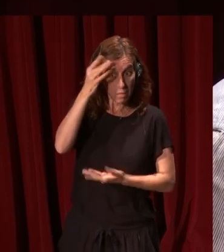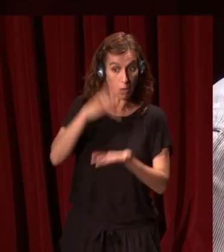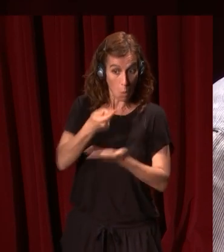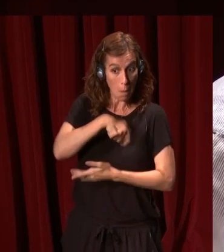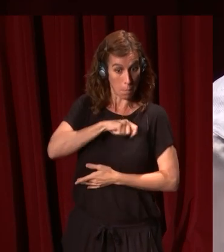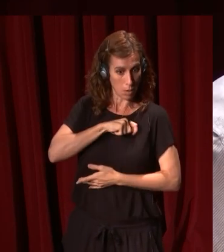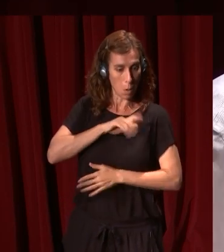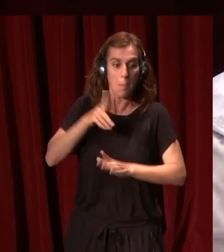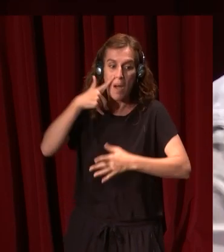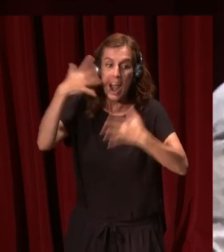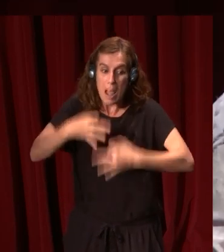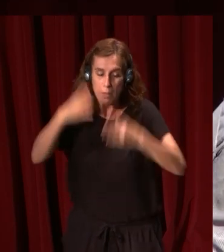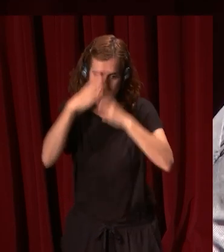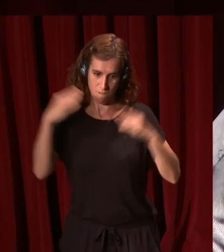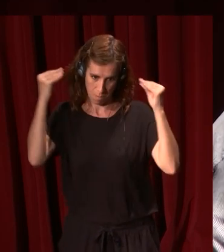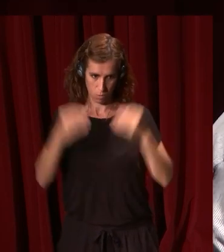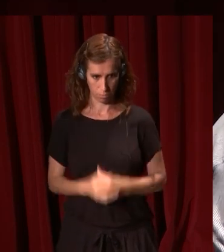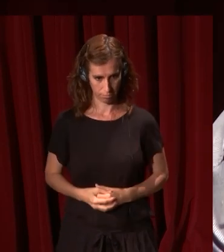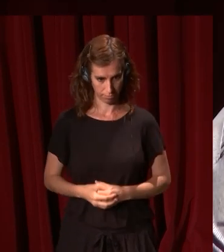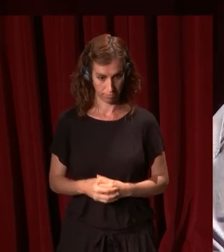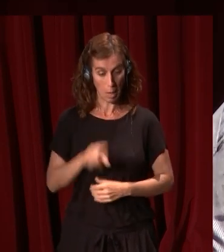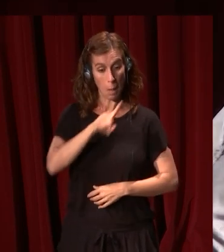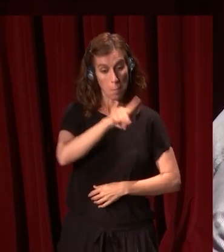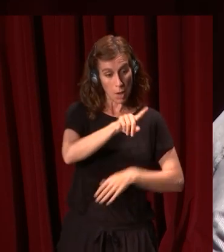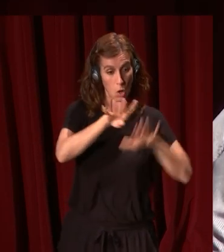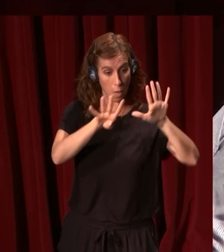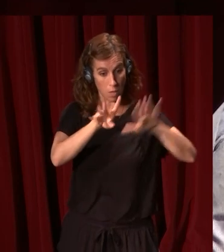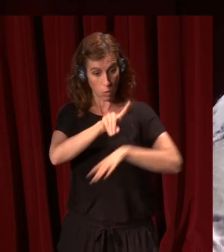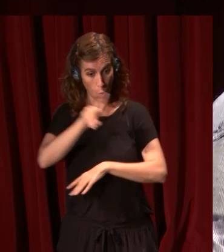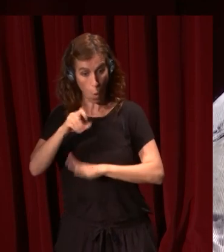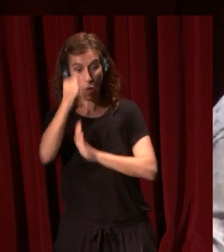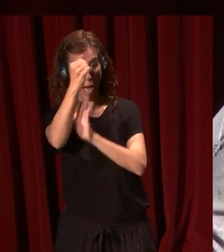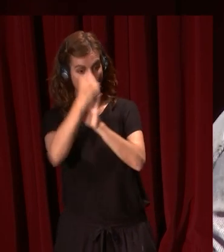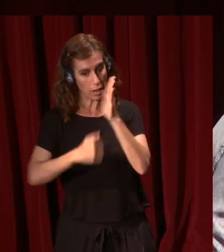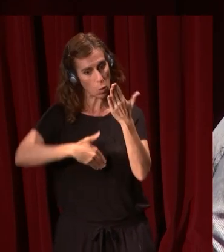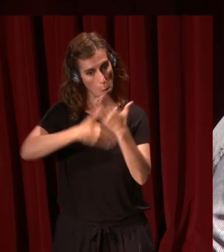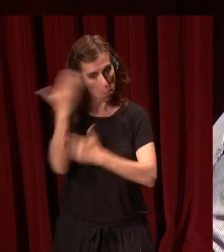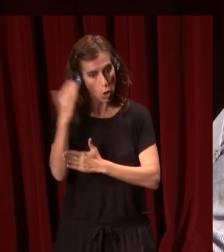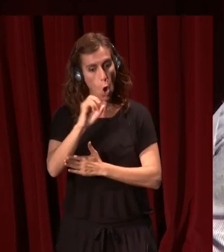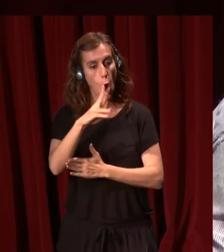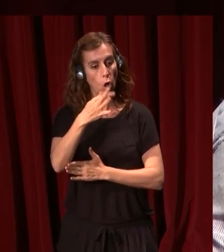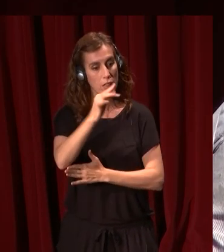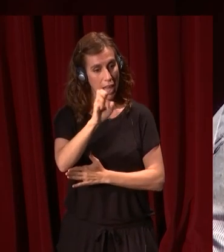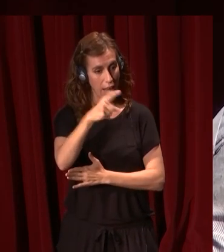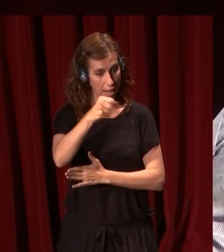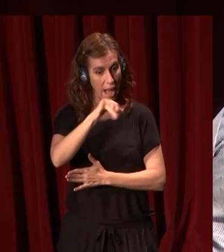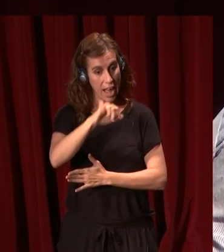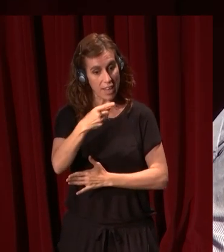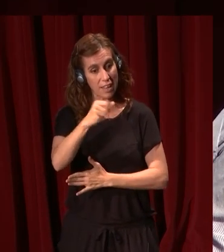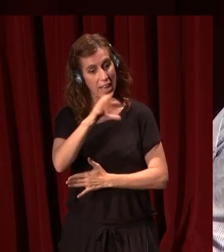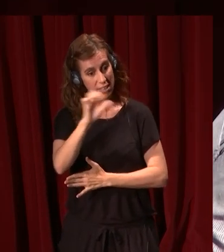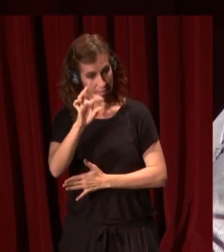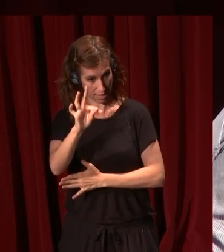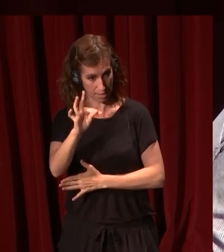sabemos que en realidad era flamenco. 1911, un artículo en el Imparcial de Ortega y Gasset dice lo siguiente sobre Velázquez.